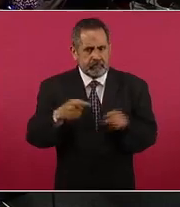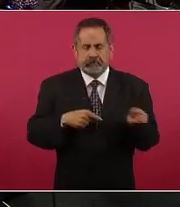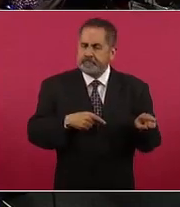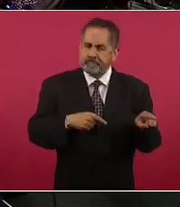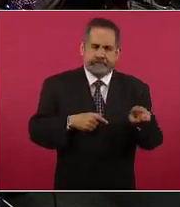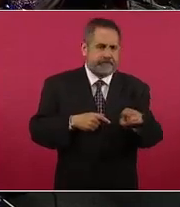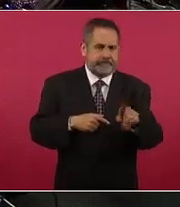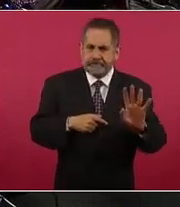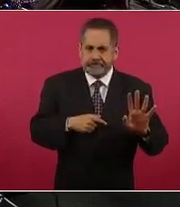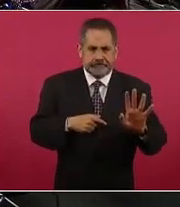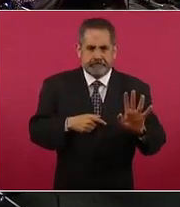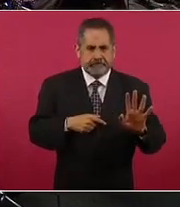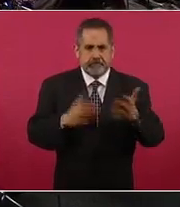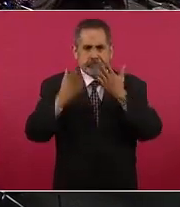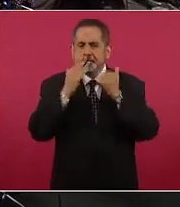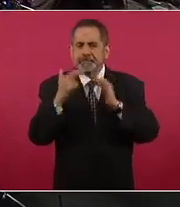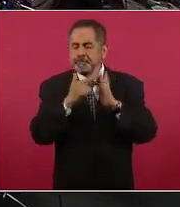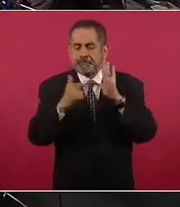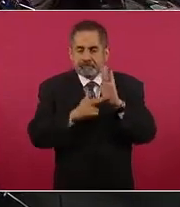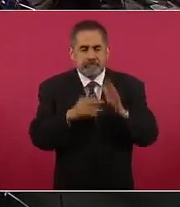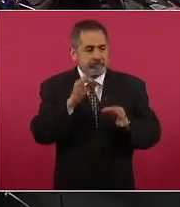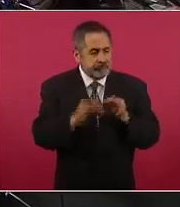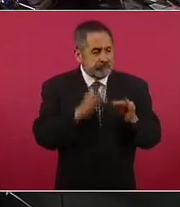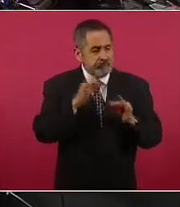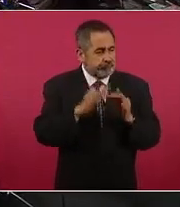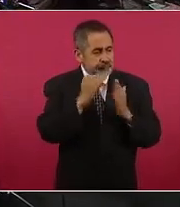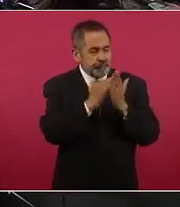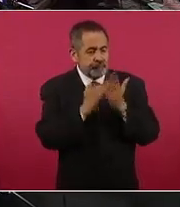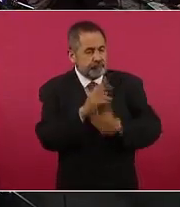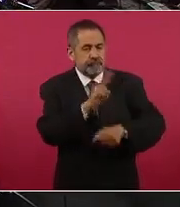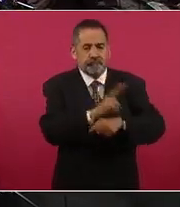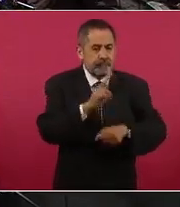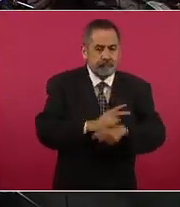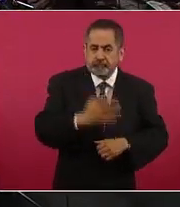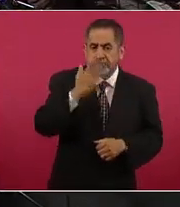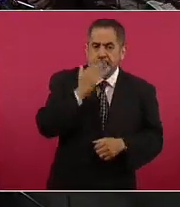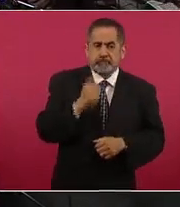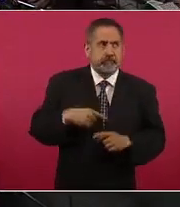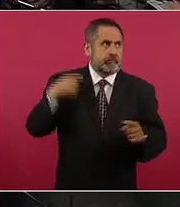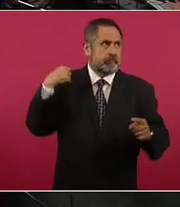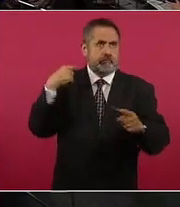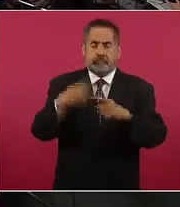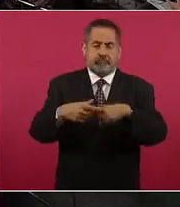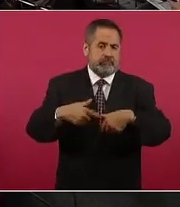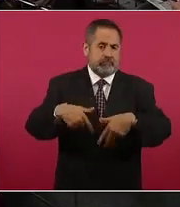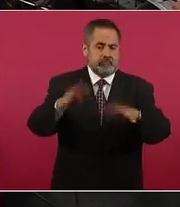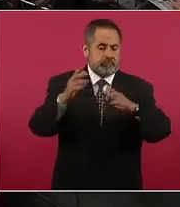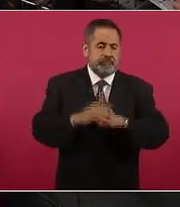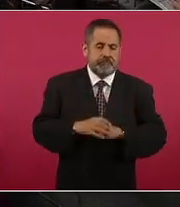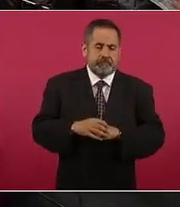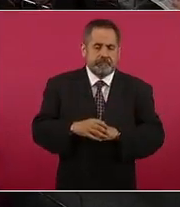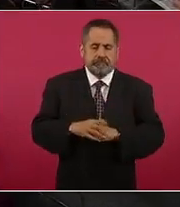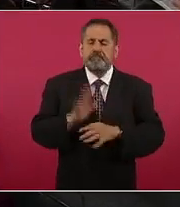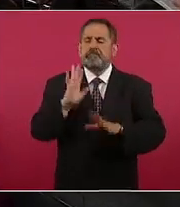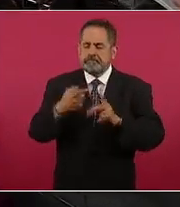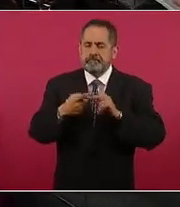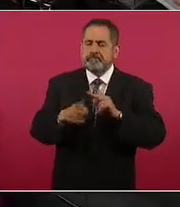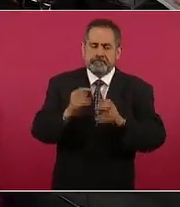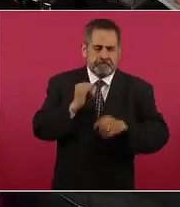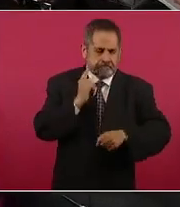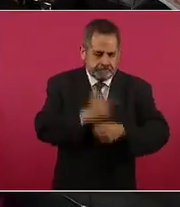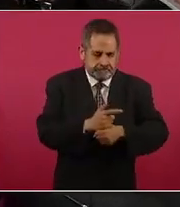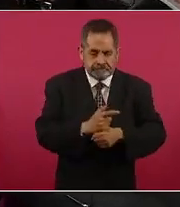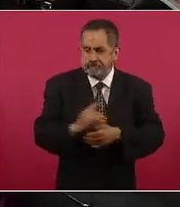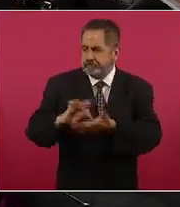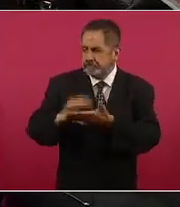había permanecido irregular por varios años ya o quizá más de un sexenio. Pero gracias por esto. Respecto al